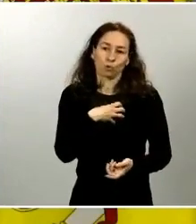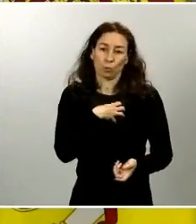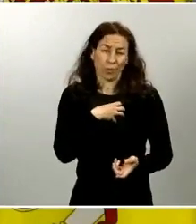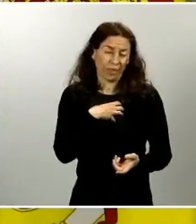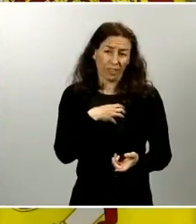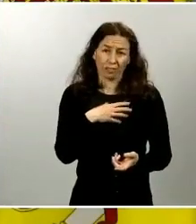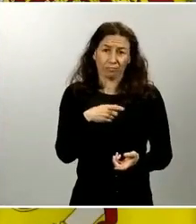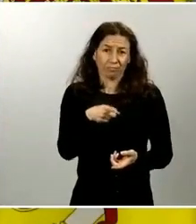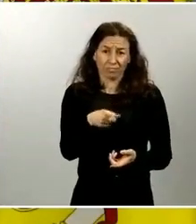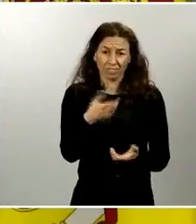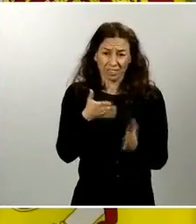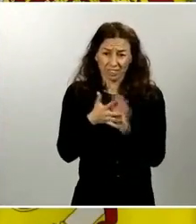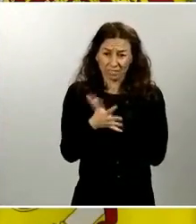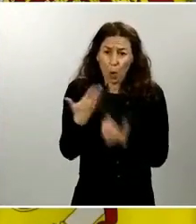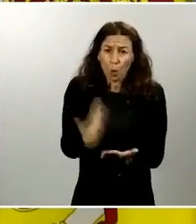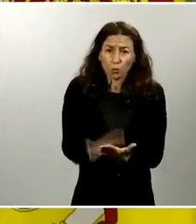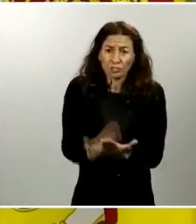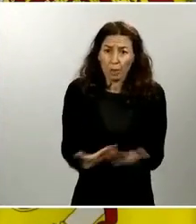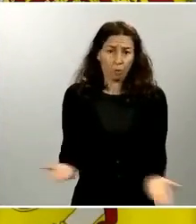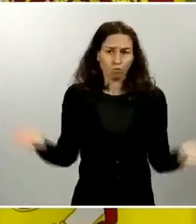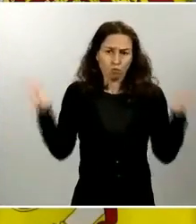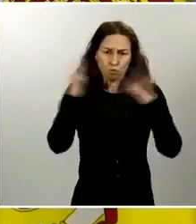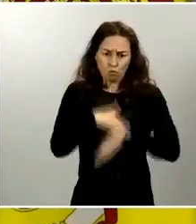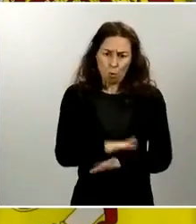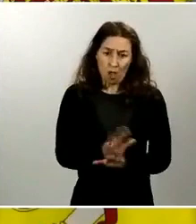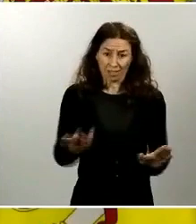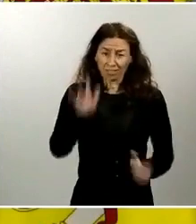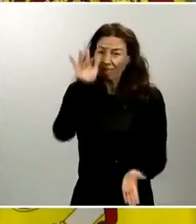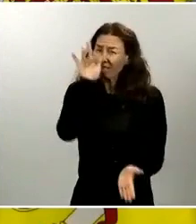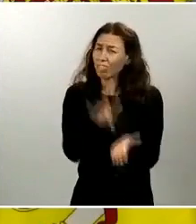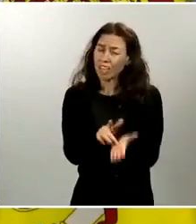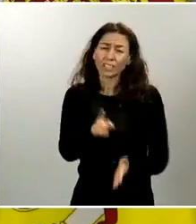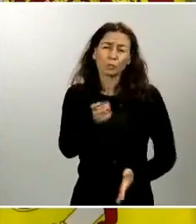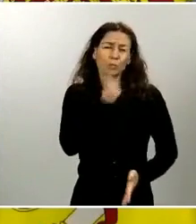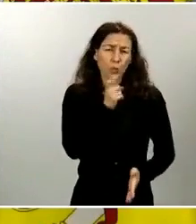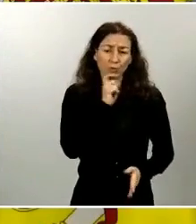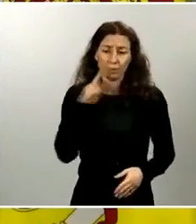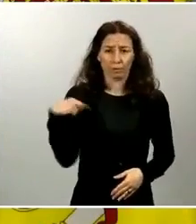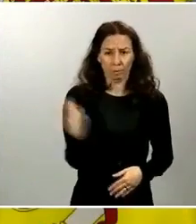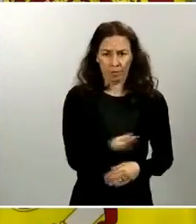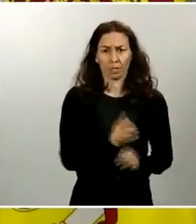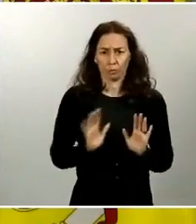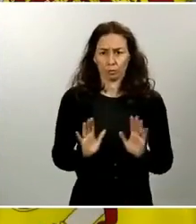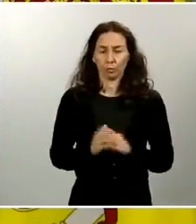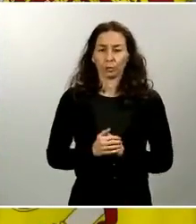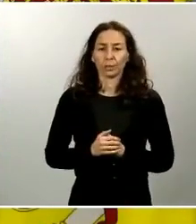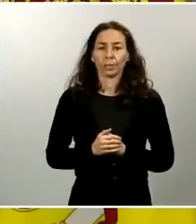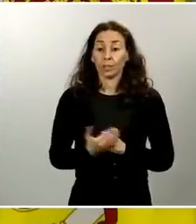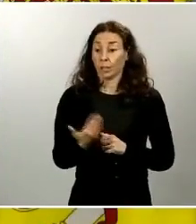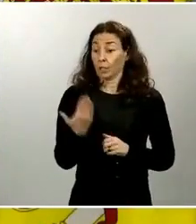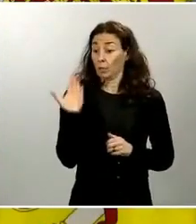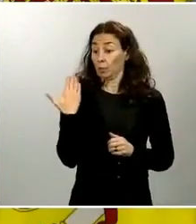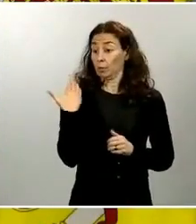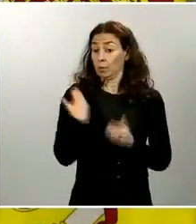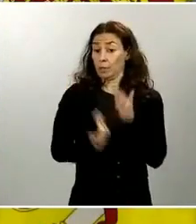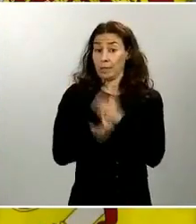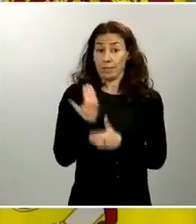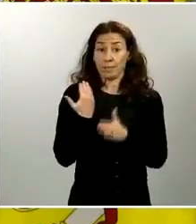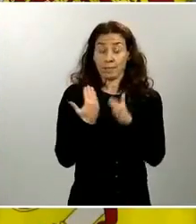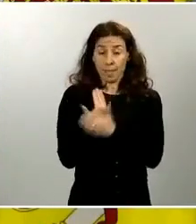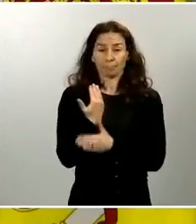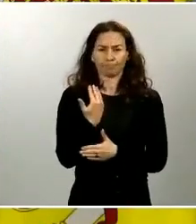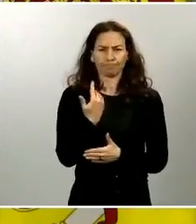injustificables en estos días tan difíciles para todos en los últimos días hemos observado un cierto